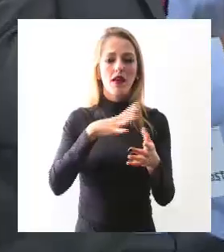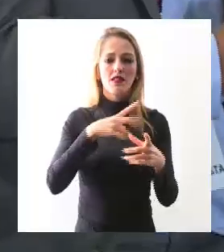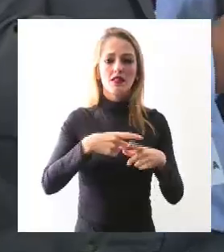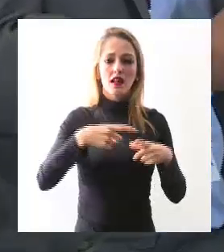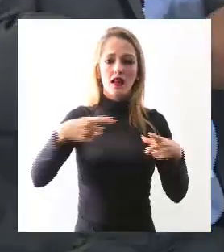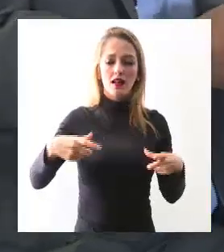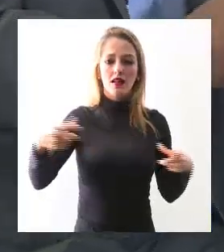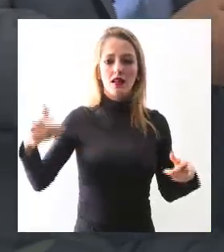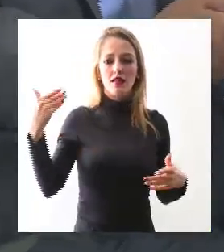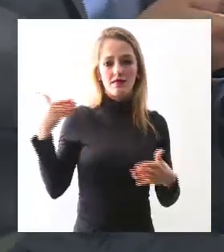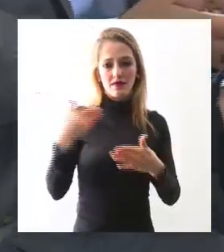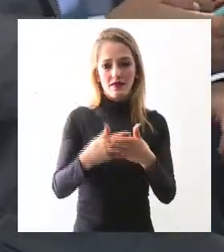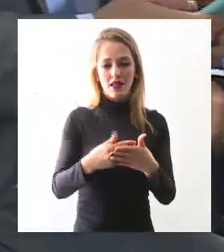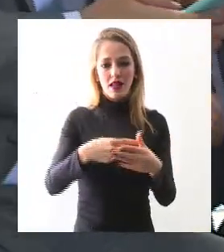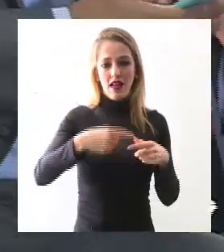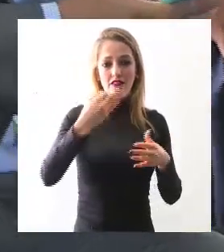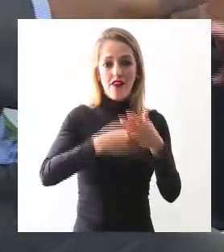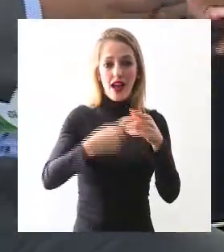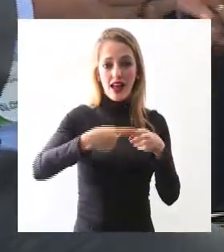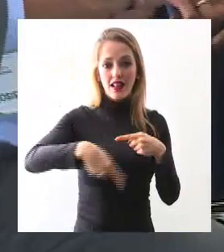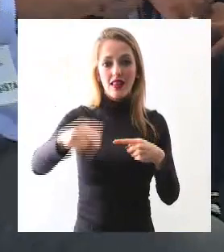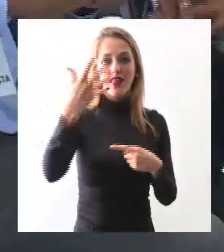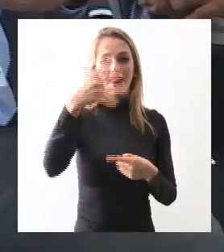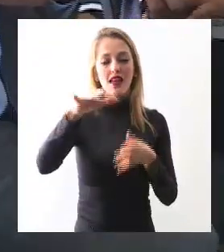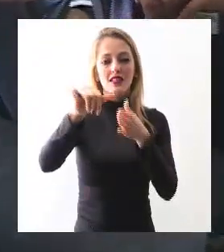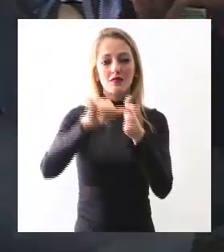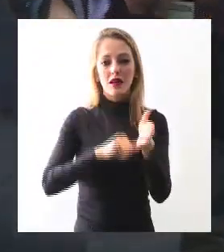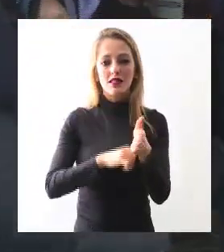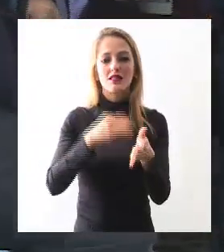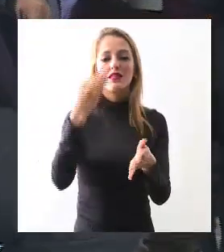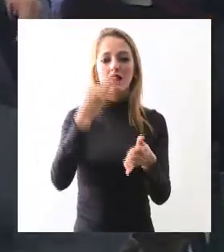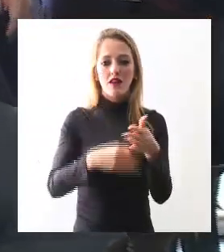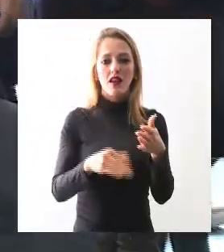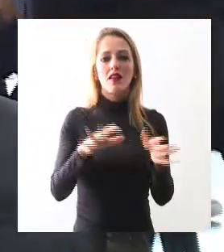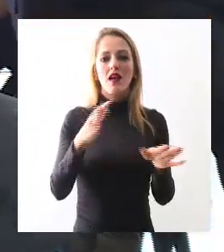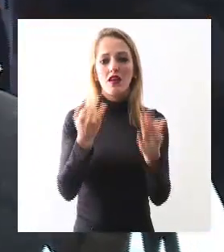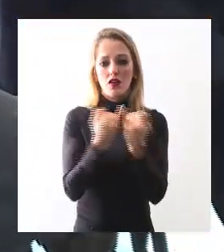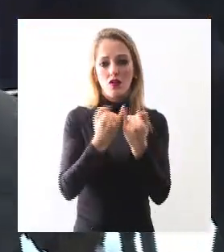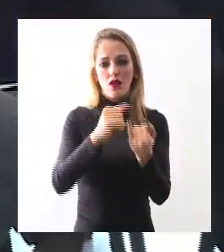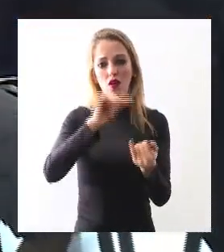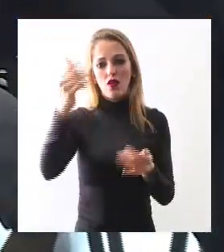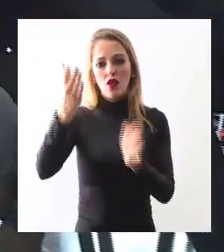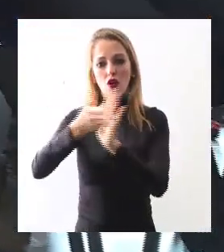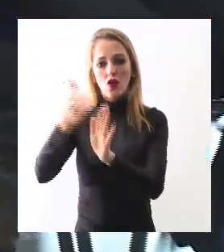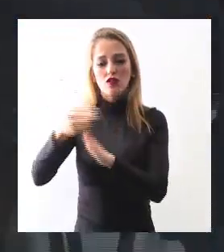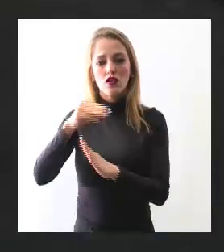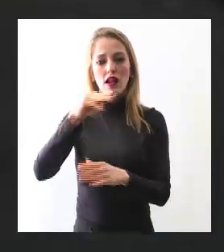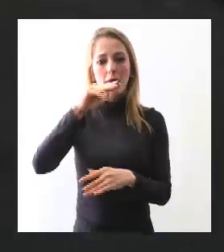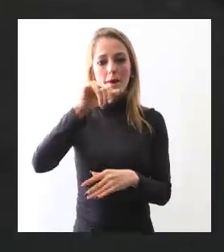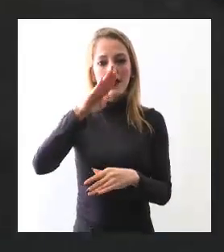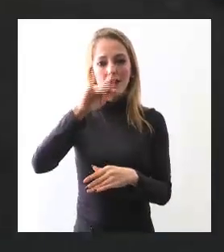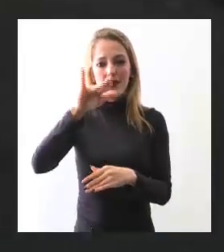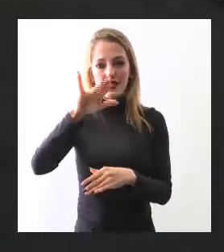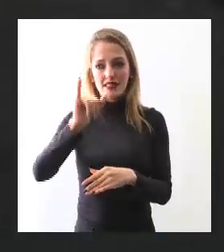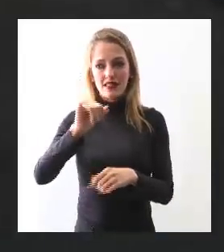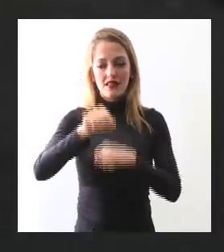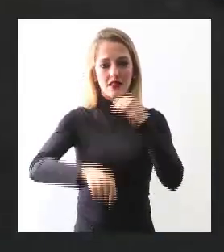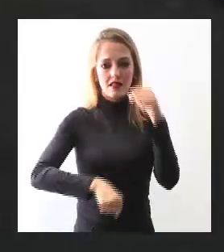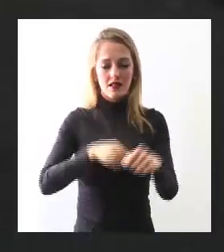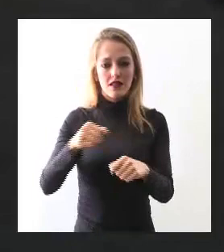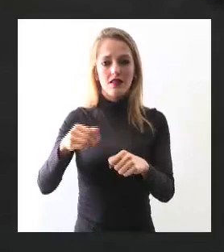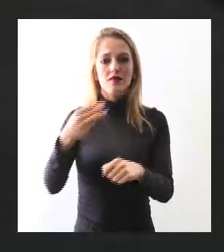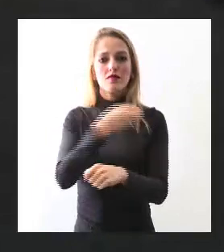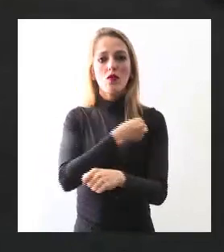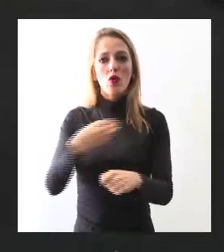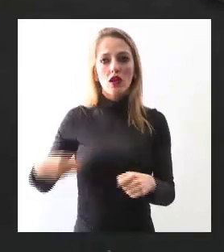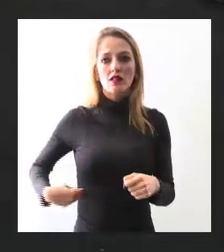estos 10 meses quedará construir la tercera etapa de mi bici, es una situación donde han aportado bastante los